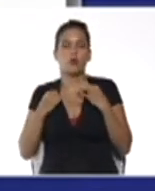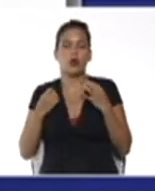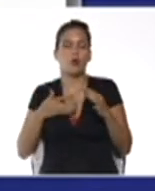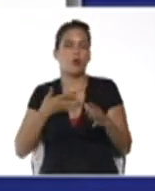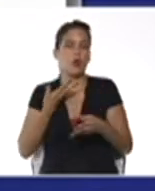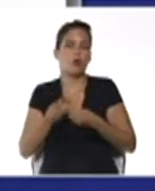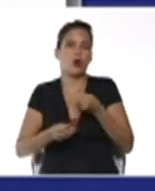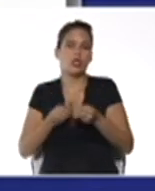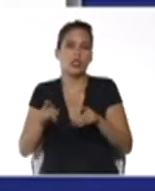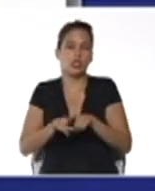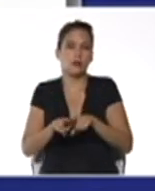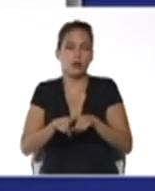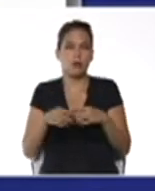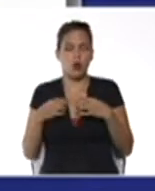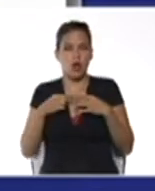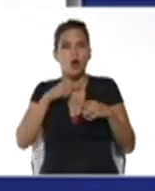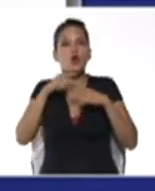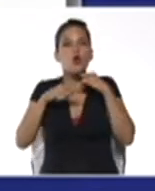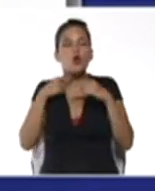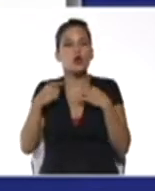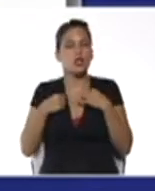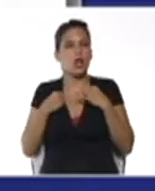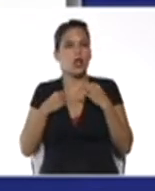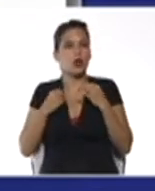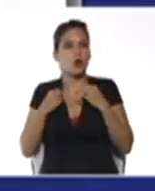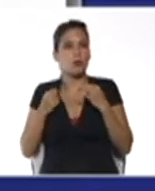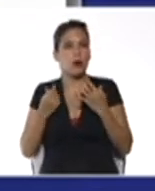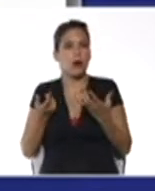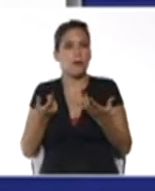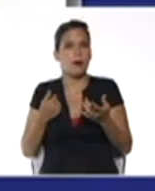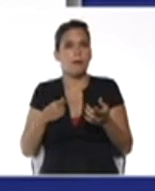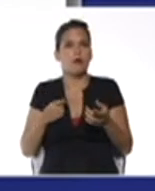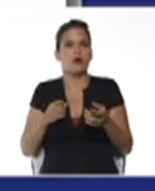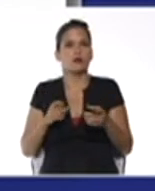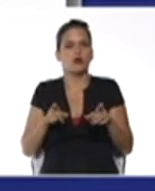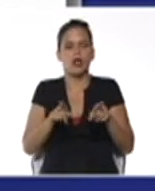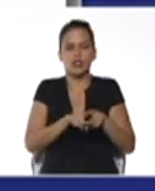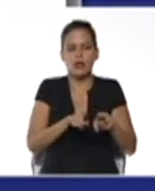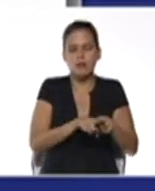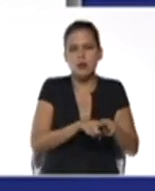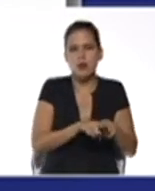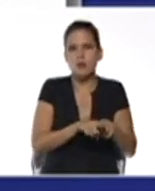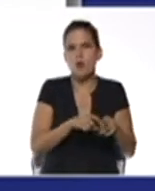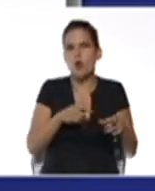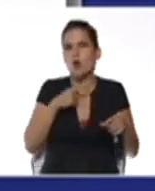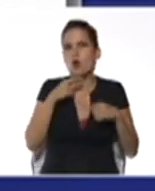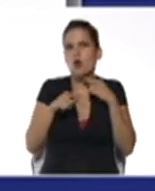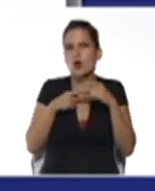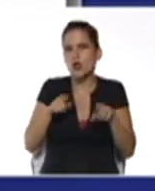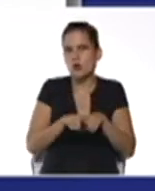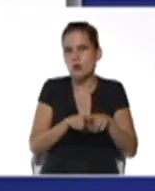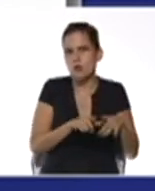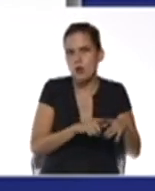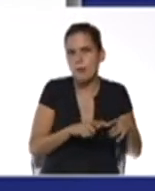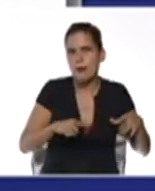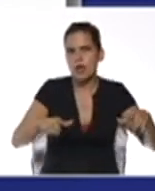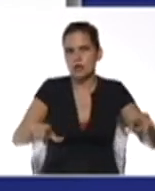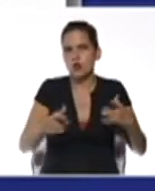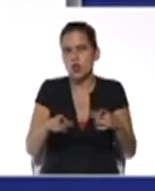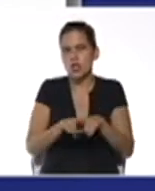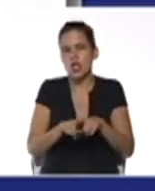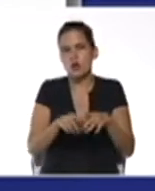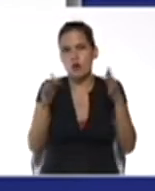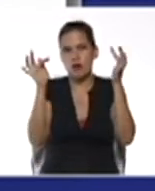por el color de la ropa vamos a ir ordenando todas las ropas que tienen el mismo color en un mismo espacio de igual manera